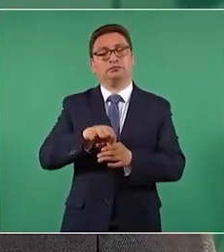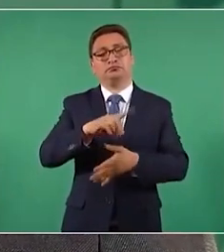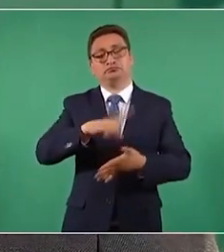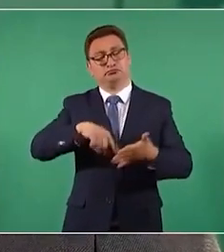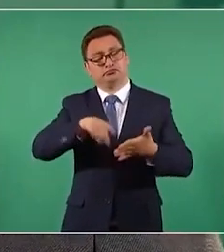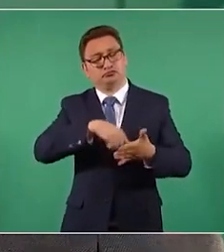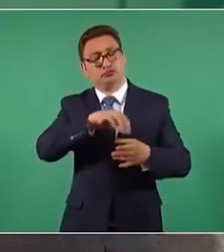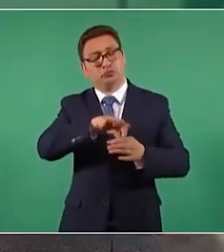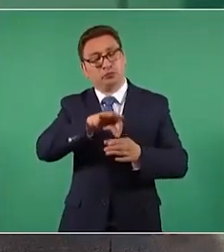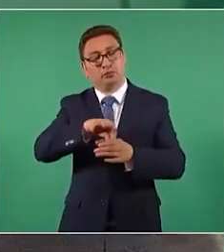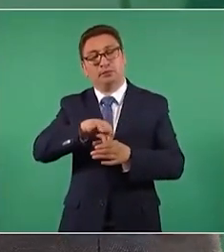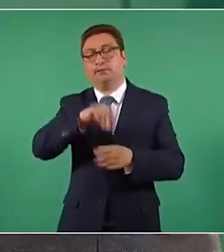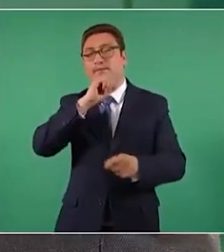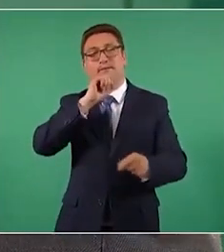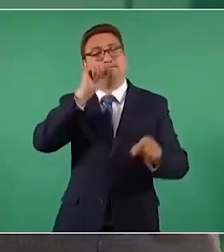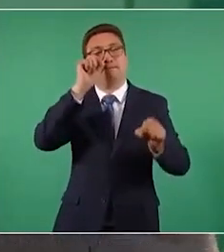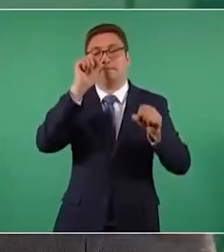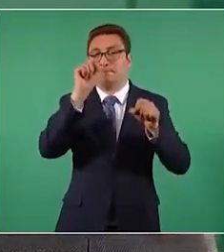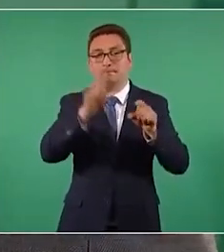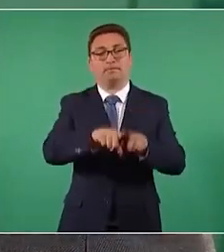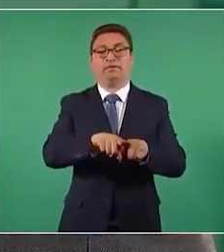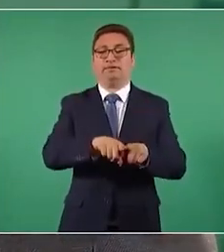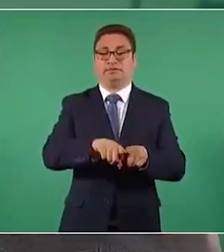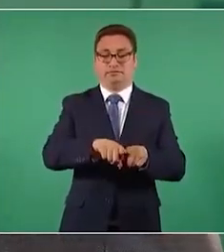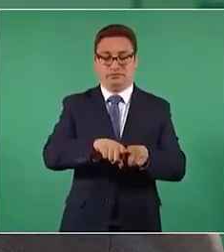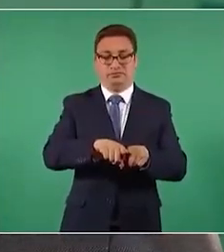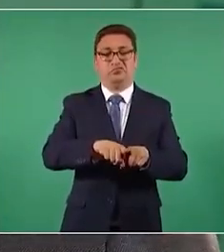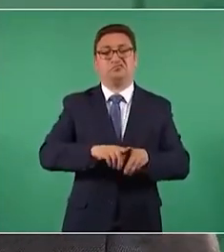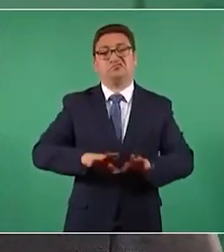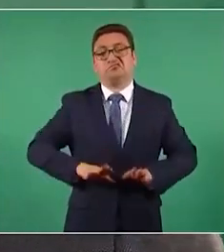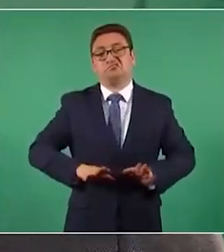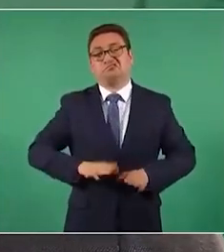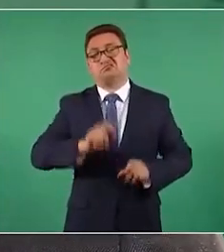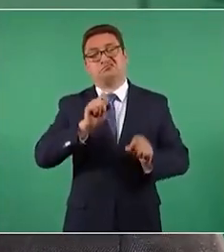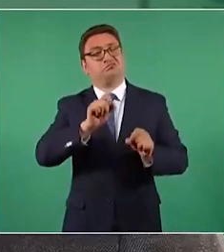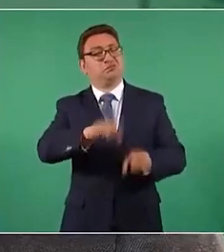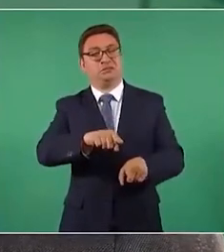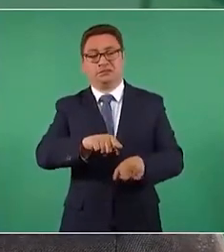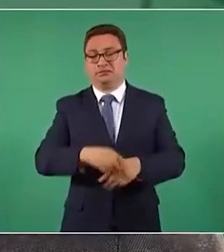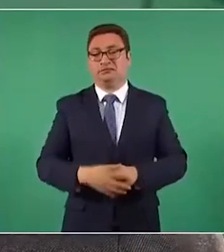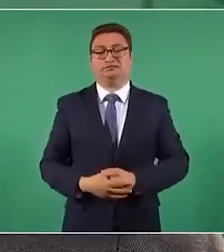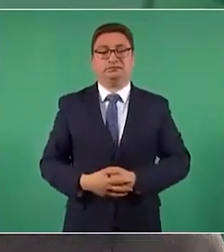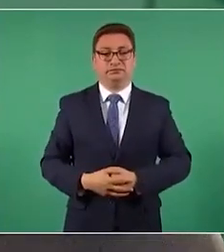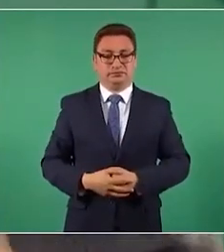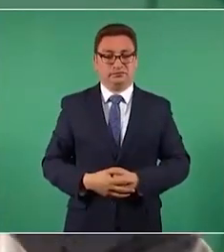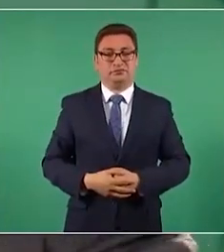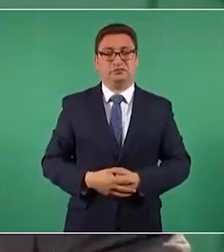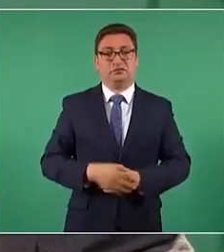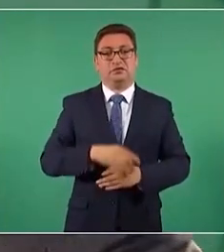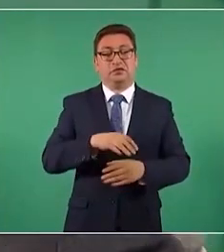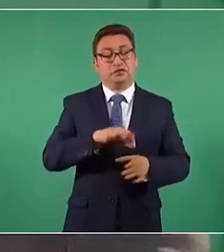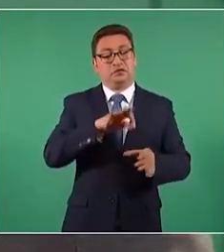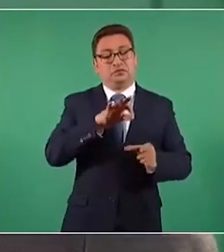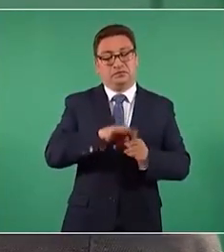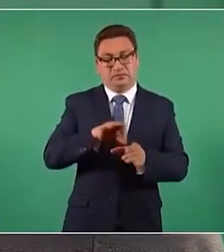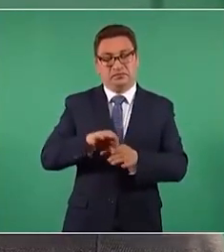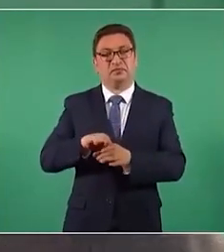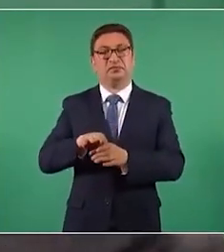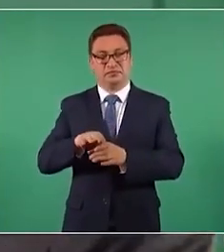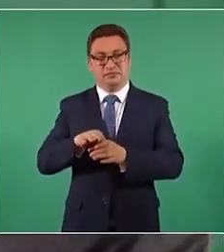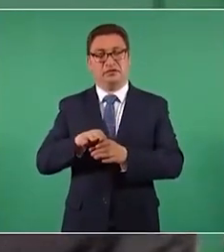también caracterizadas por lo mismo, elecciones intermedias.